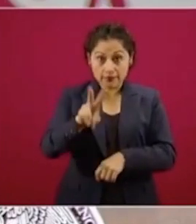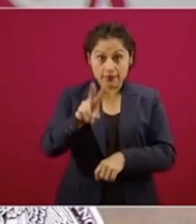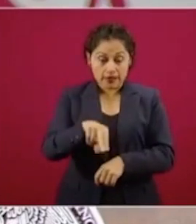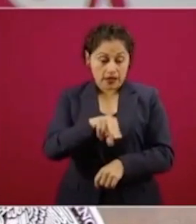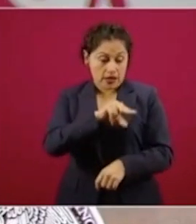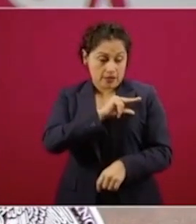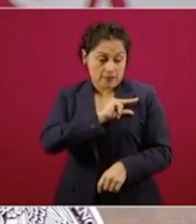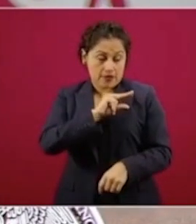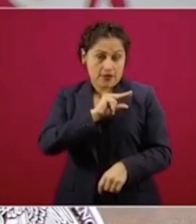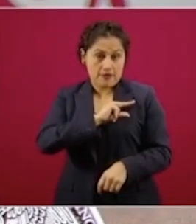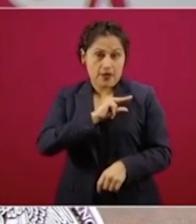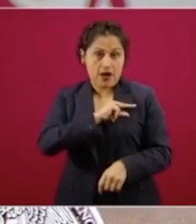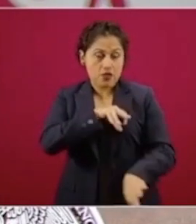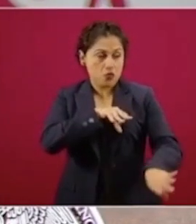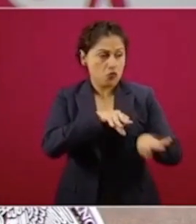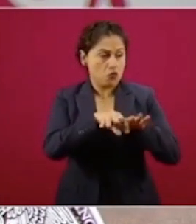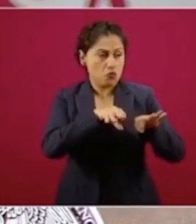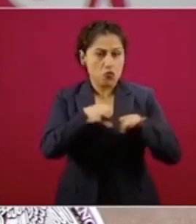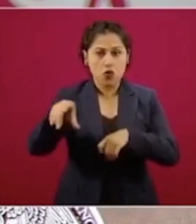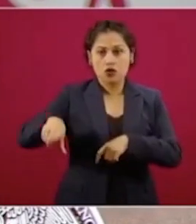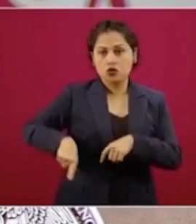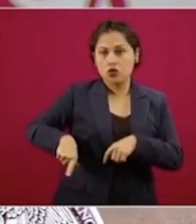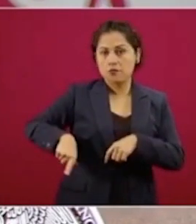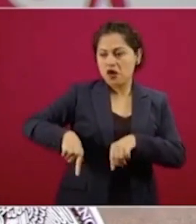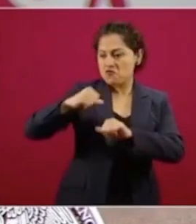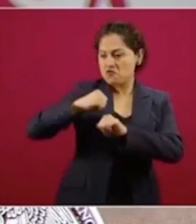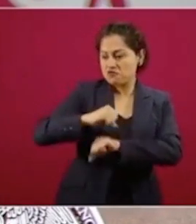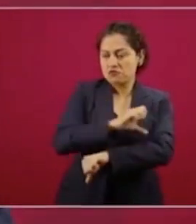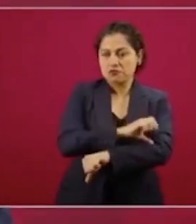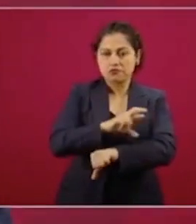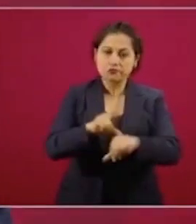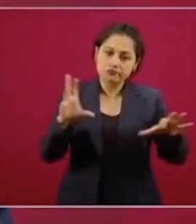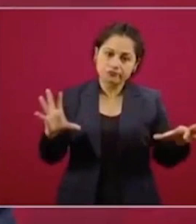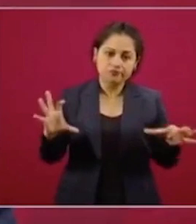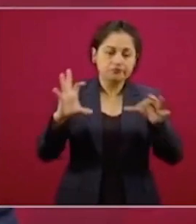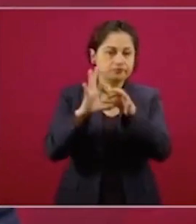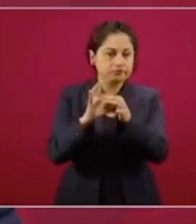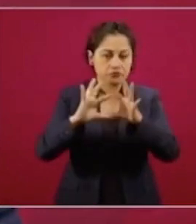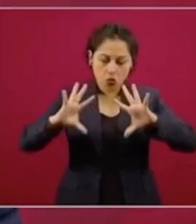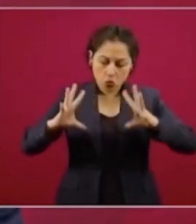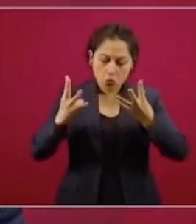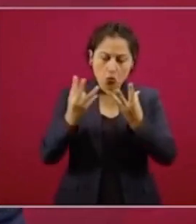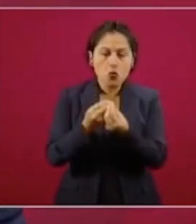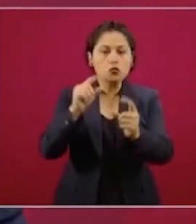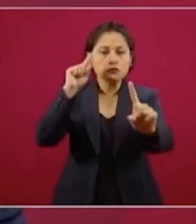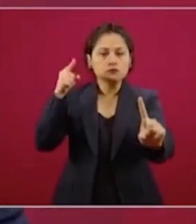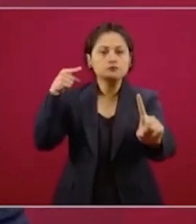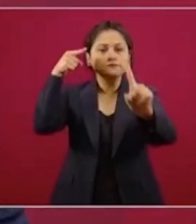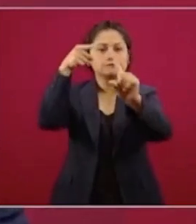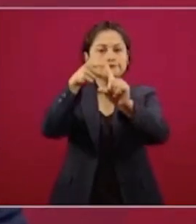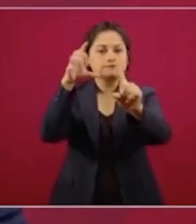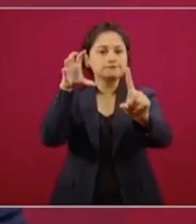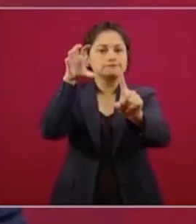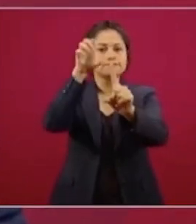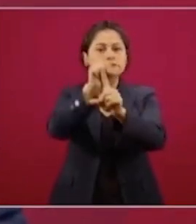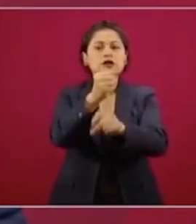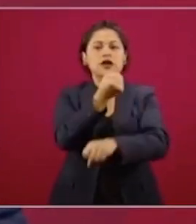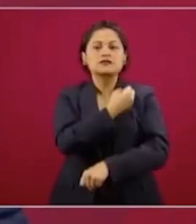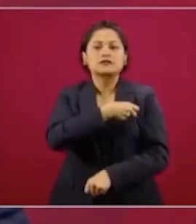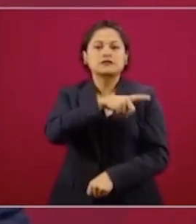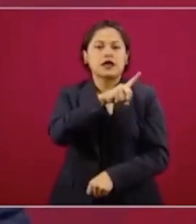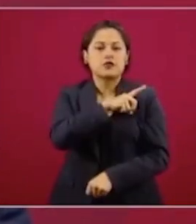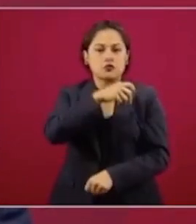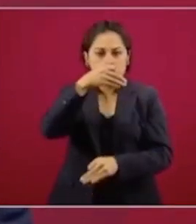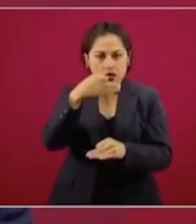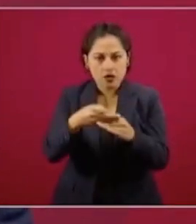con el sector salud y con el Gobierno de México con un solo objetivo, cómo juntos todos vamos por la salud en un momento que es muy importante